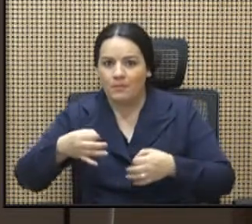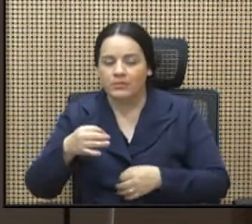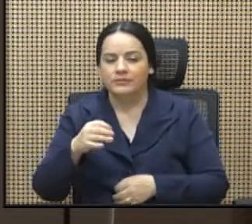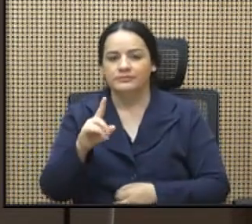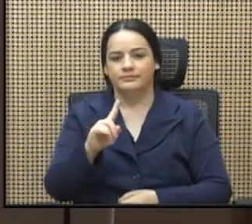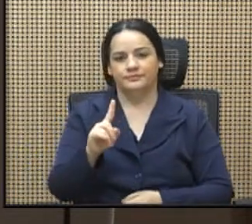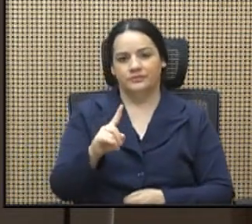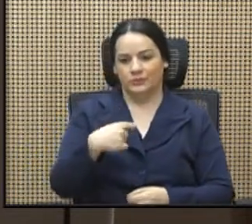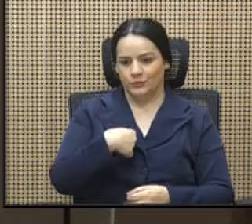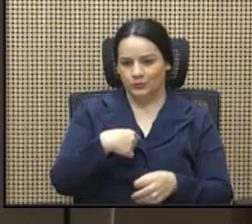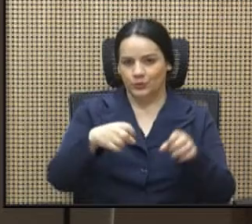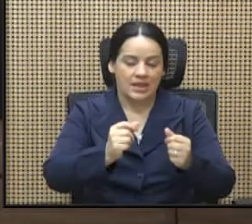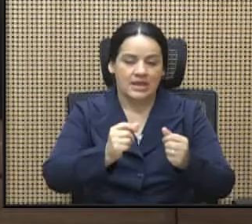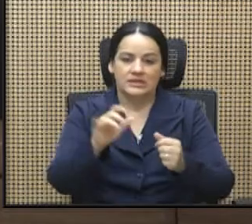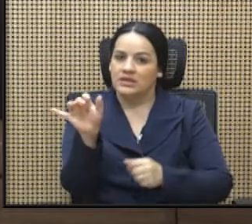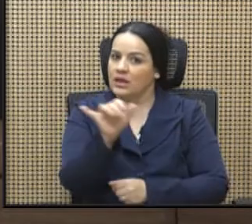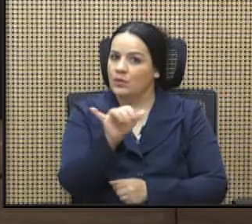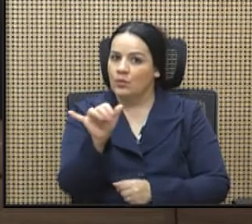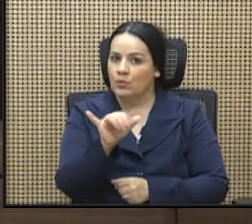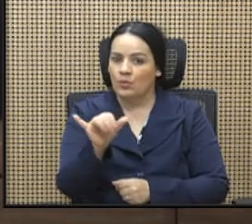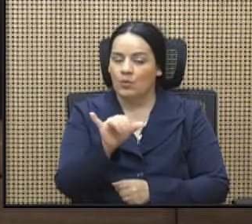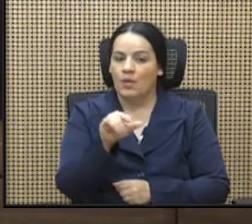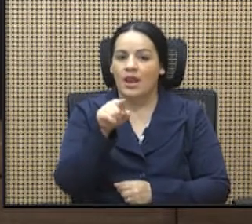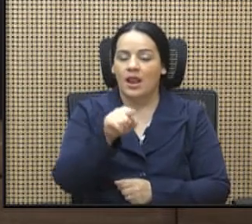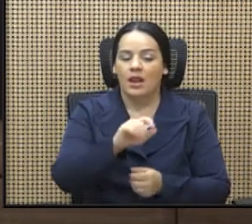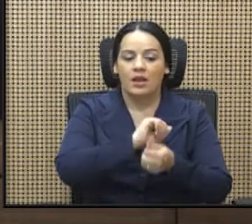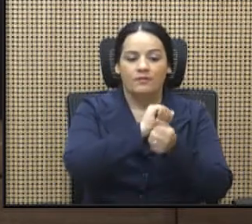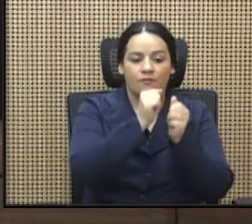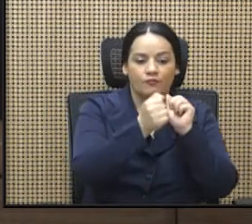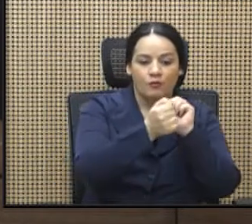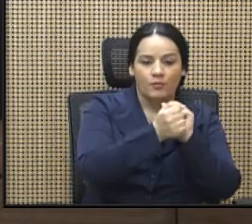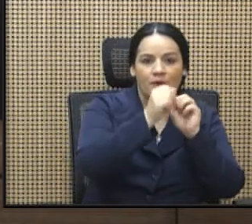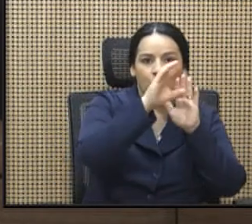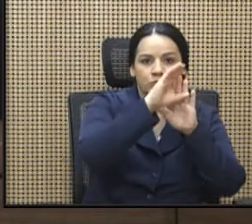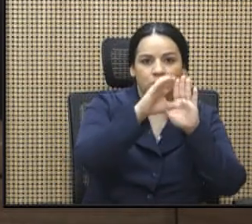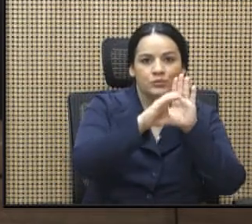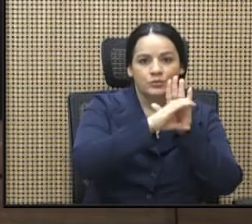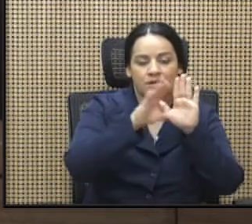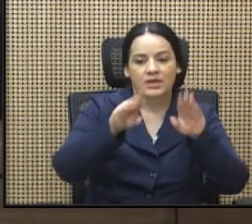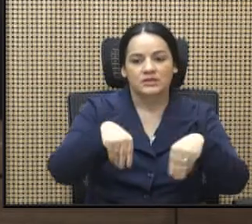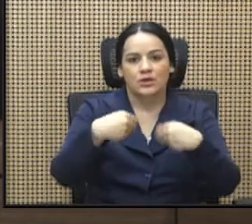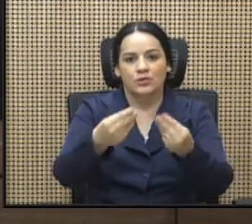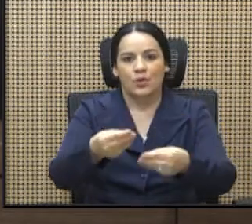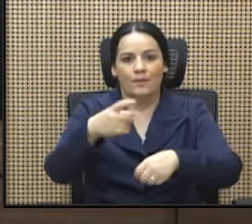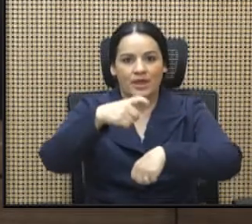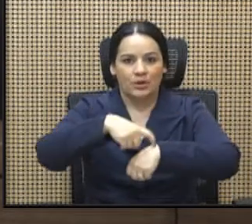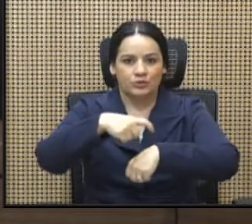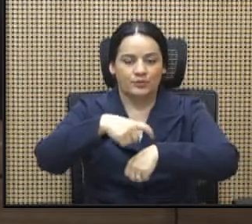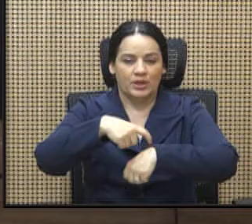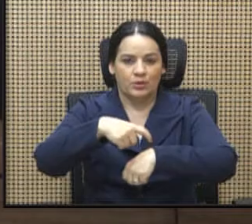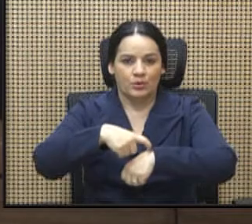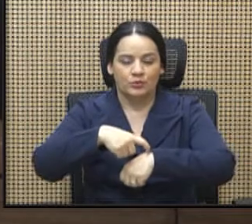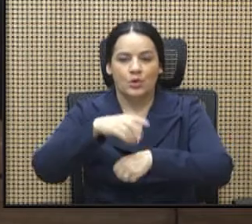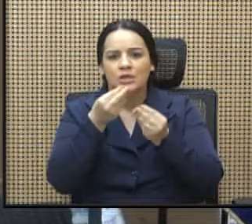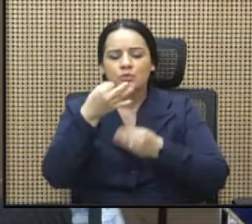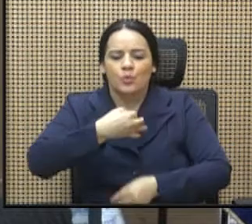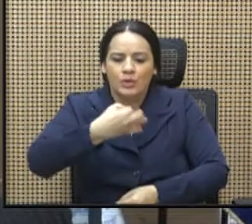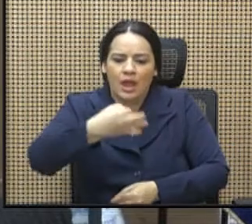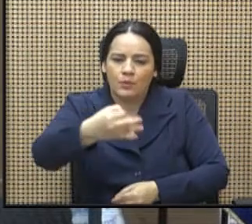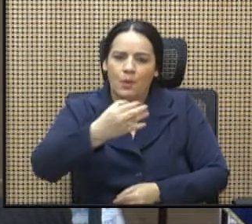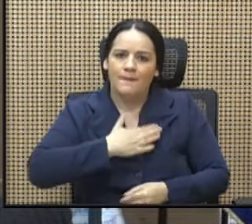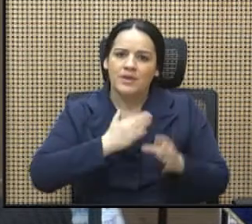22.163, Ley de Emergencia y Salvamento Cultural, y el expediente 22.130,